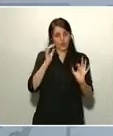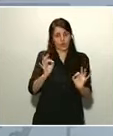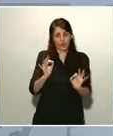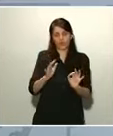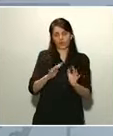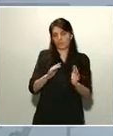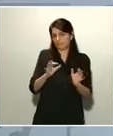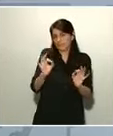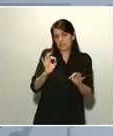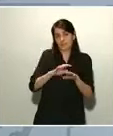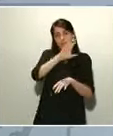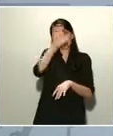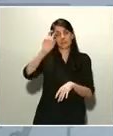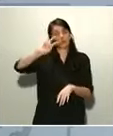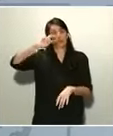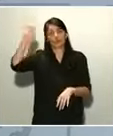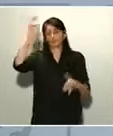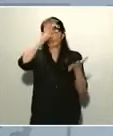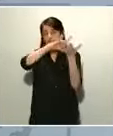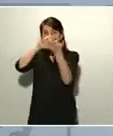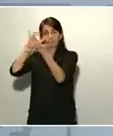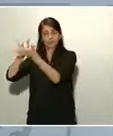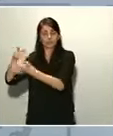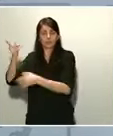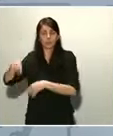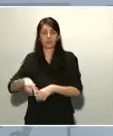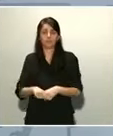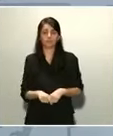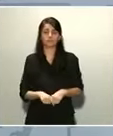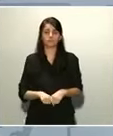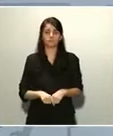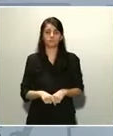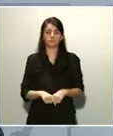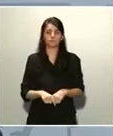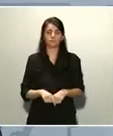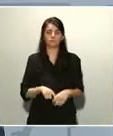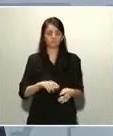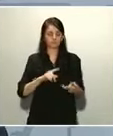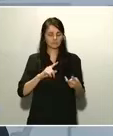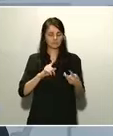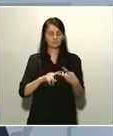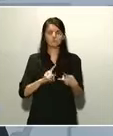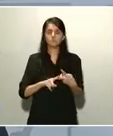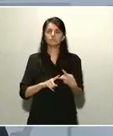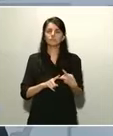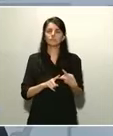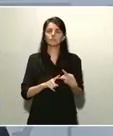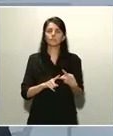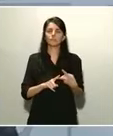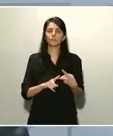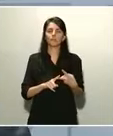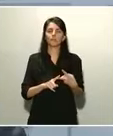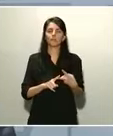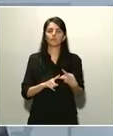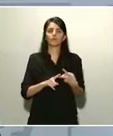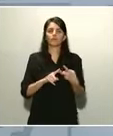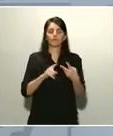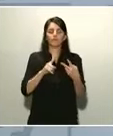viendo en otras muchas latitudes. Respecto a las medidas de confinamiento.